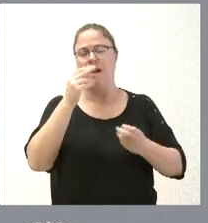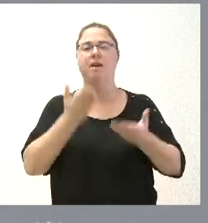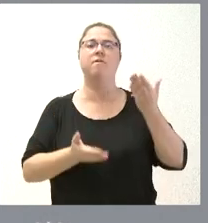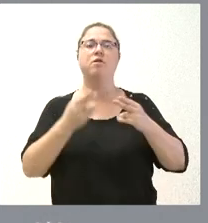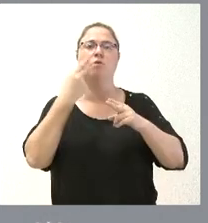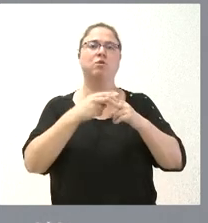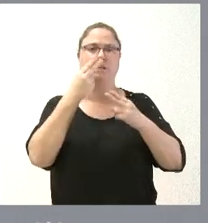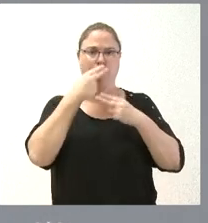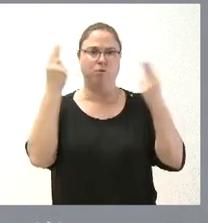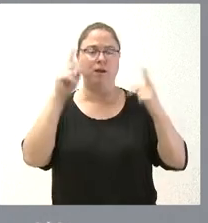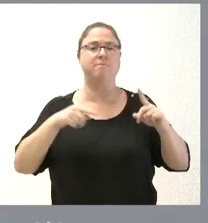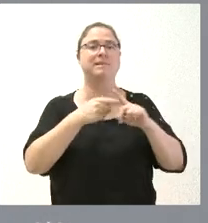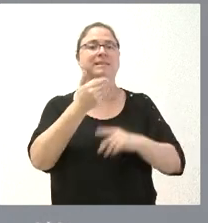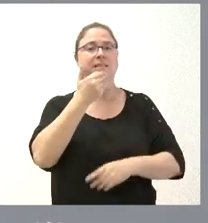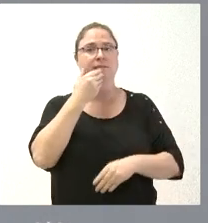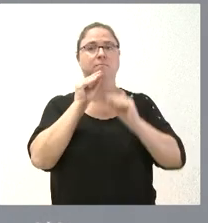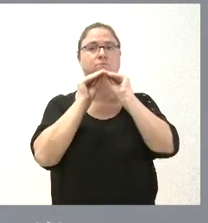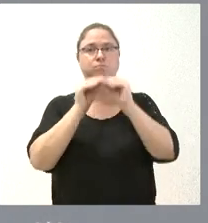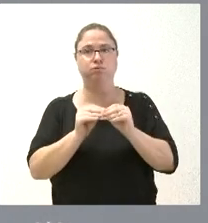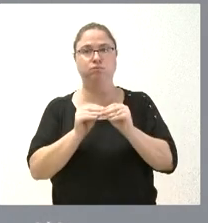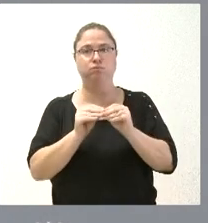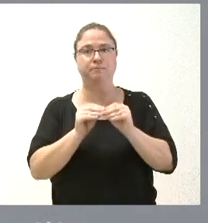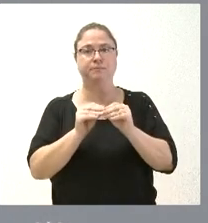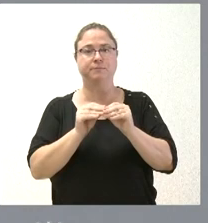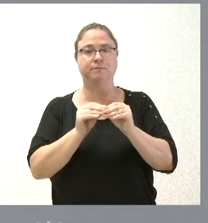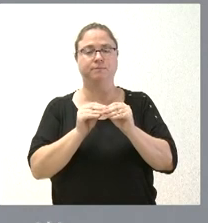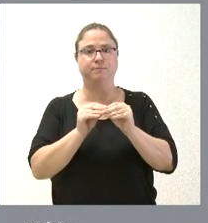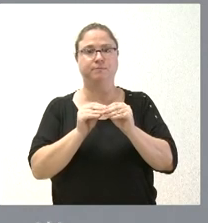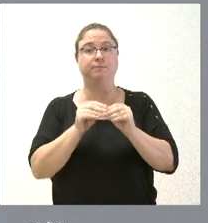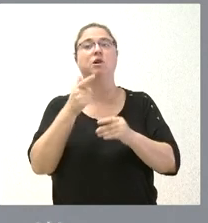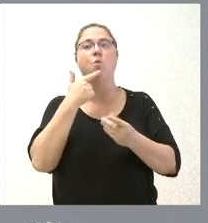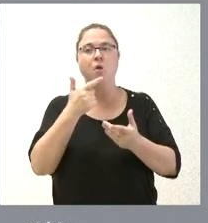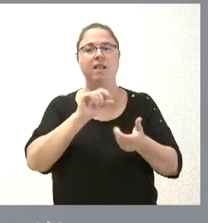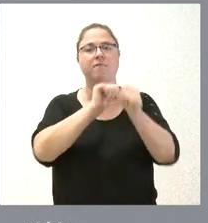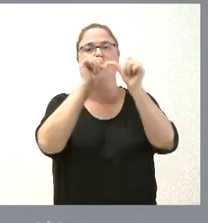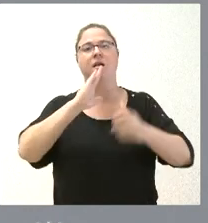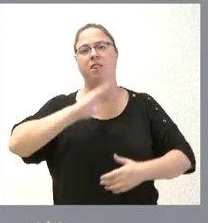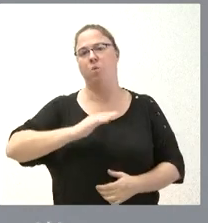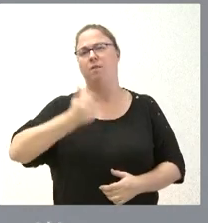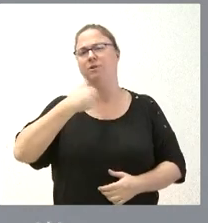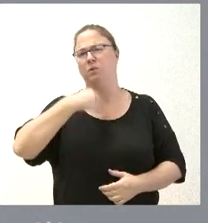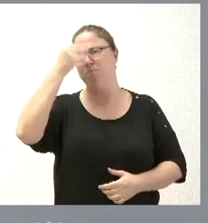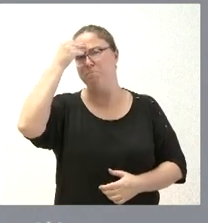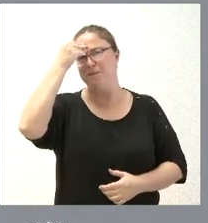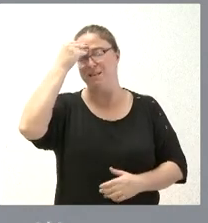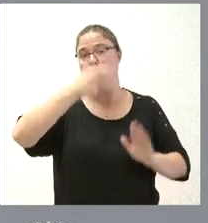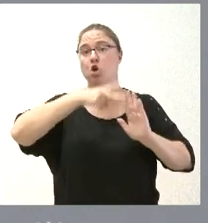políticas públicas. Y, cuando lo hayamos definido, estableceremos cuál es el cauce más adecuado. Yo creo que la norma, hasta donde yo sé, no lo establece con